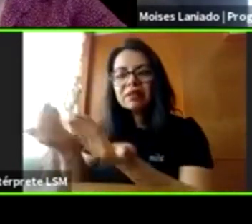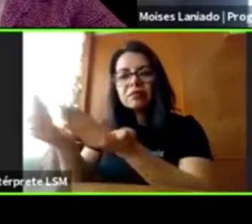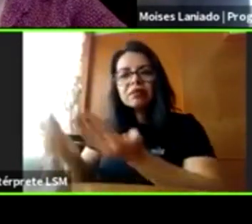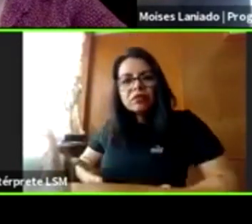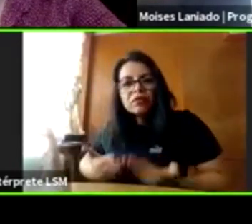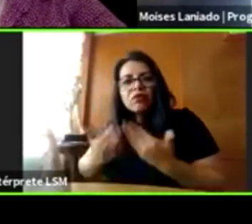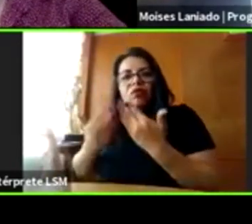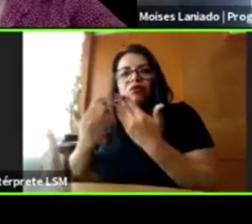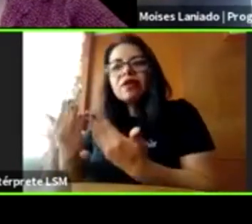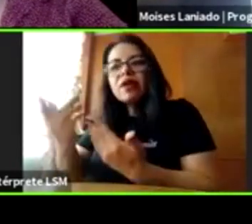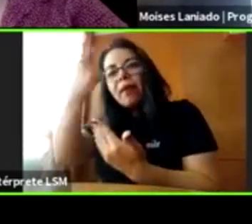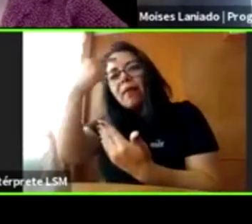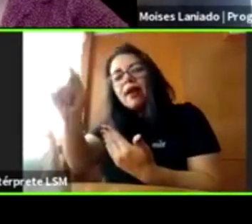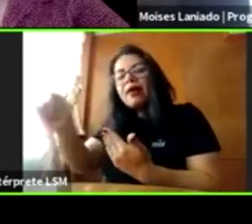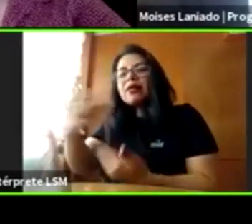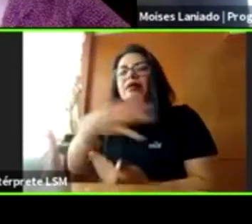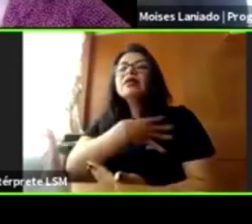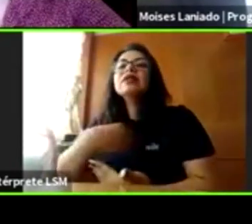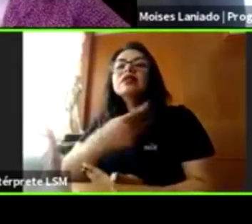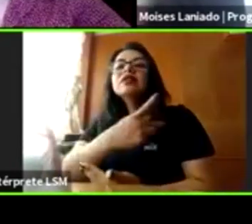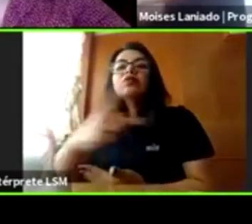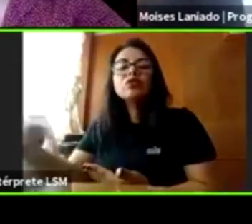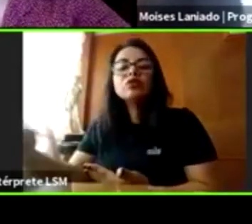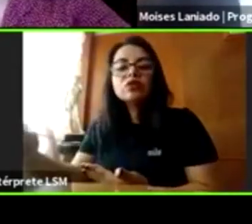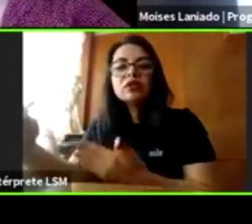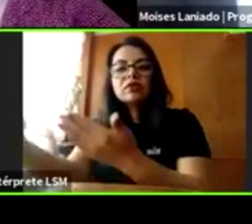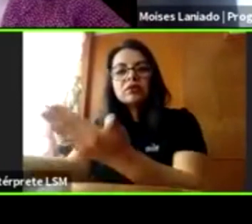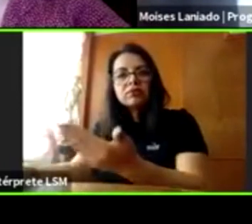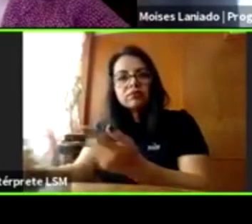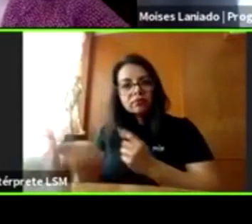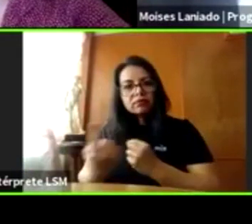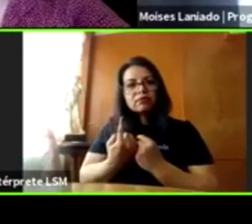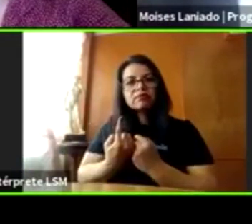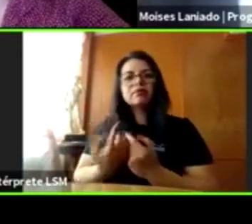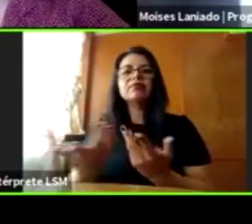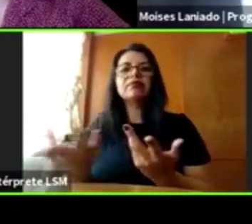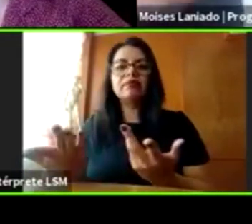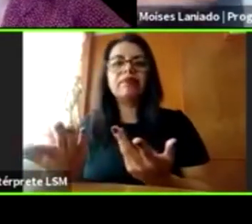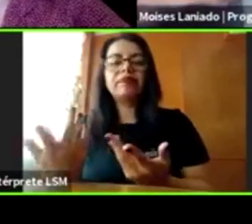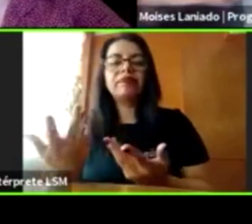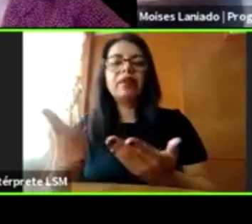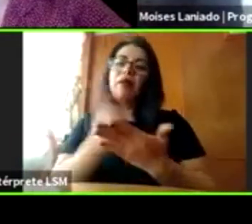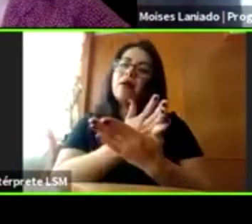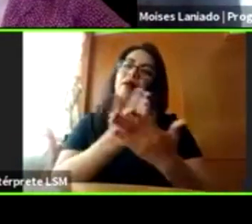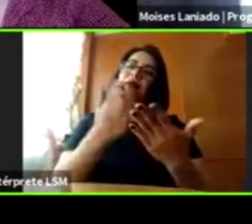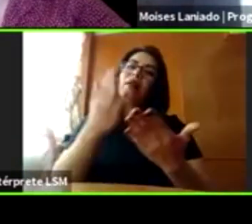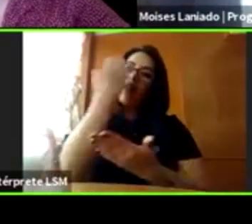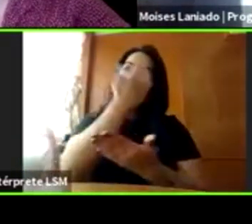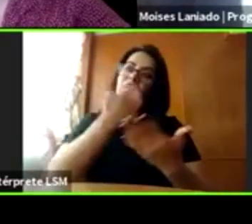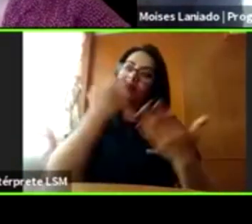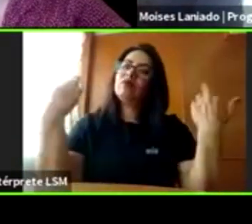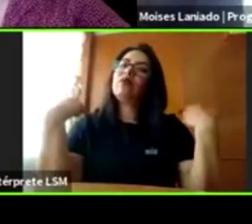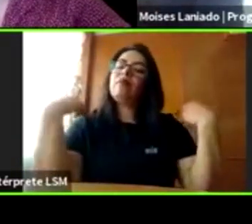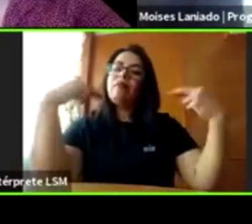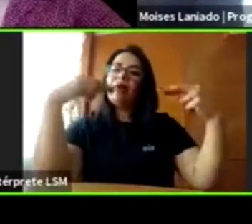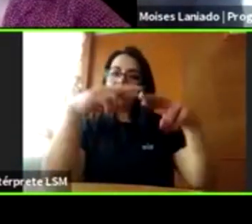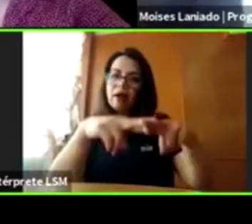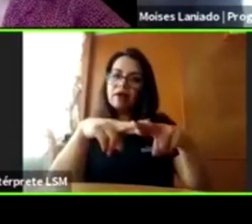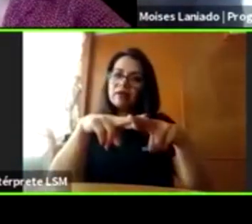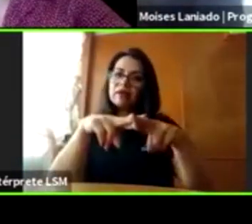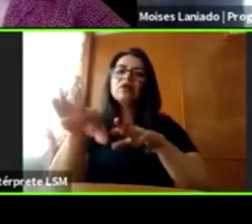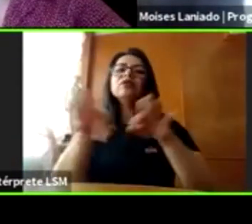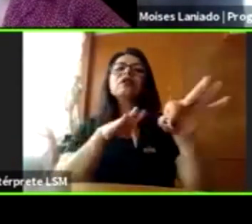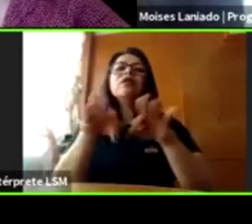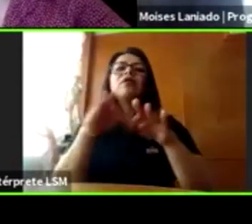está sucediendo. Con los maestros en las escuelas trabajamos sobre la empatía, sobre los